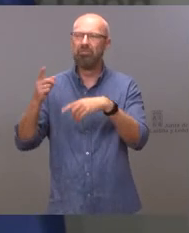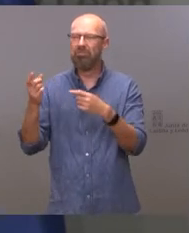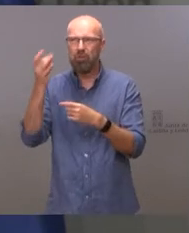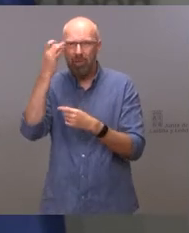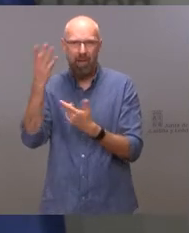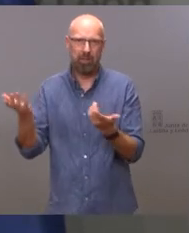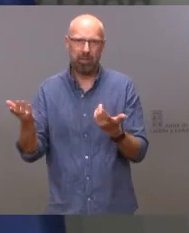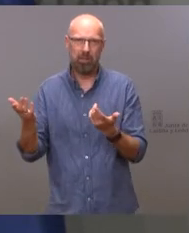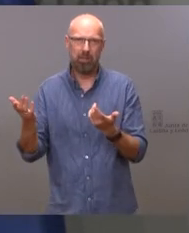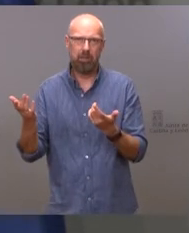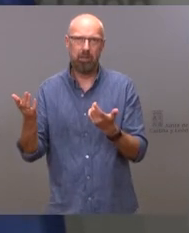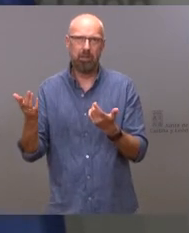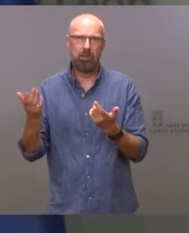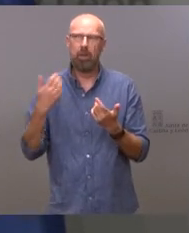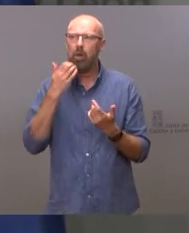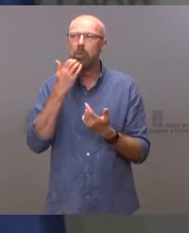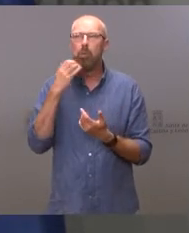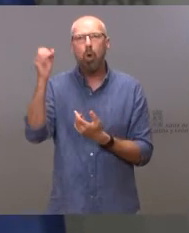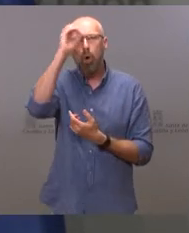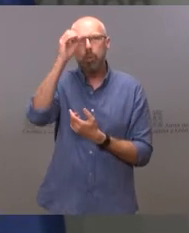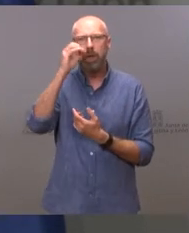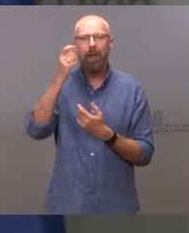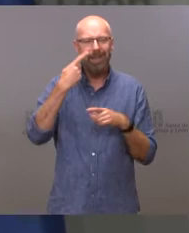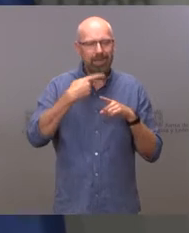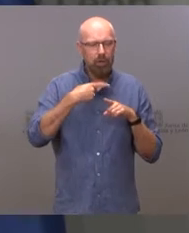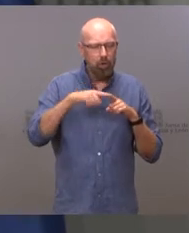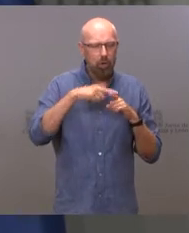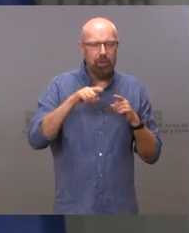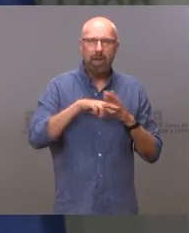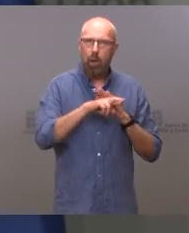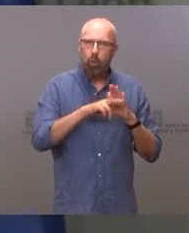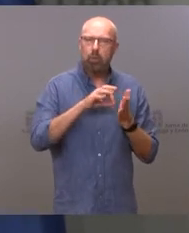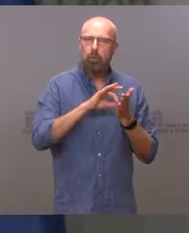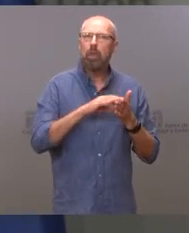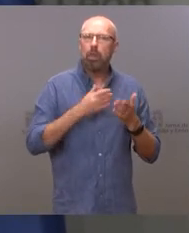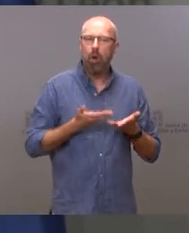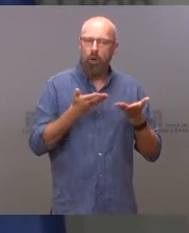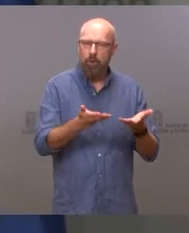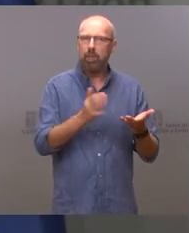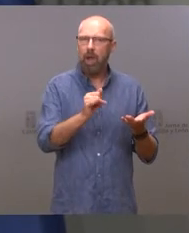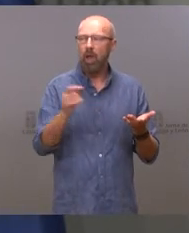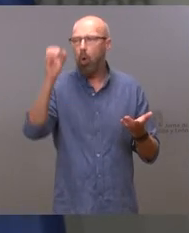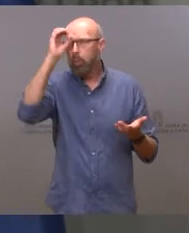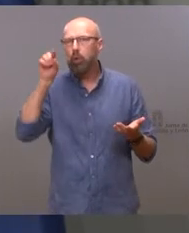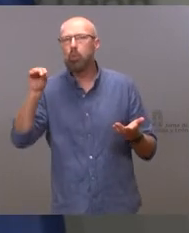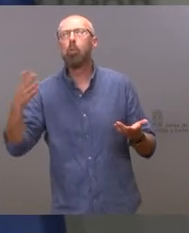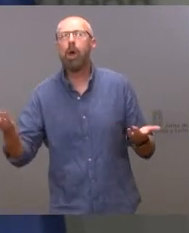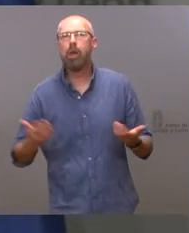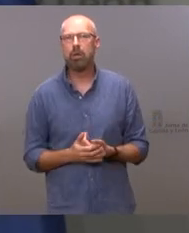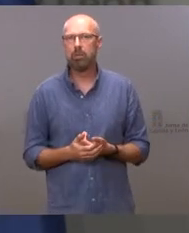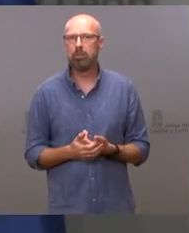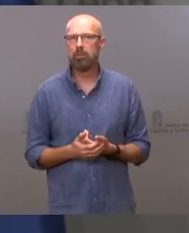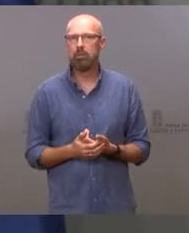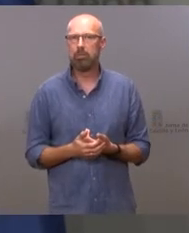¿Qué opina sobre nuestra dotación? ¿Qué opina sobre muchas cosas que son el eje de